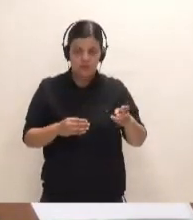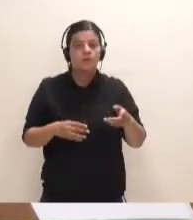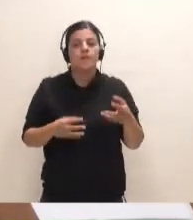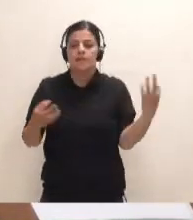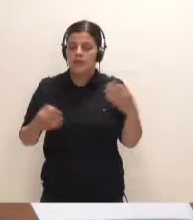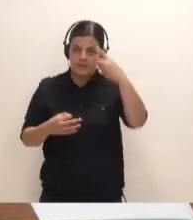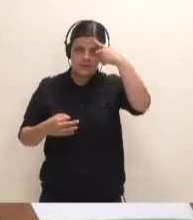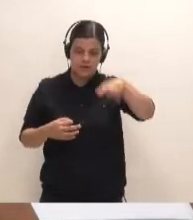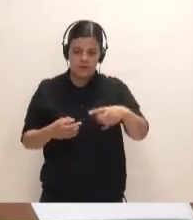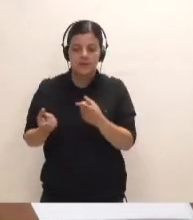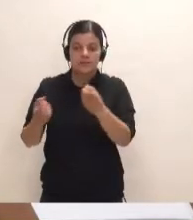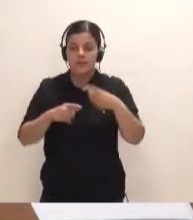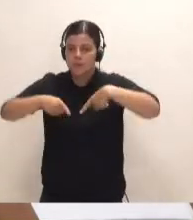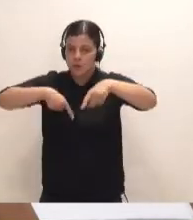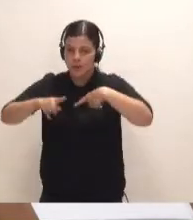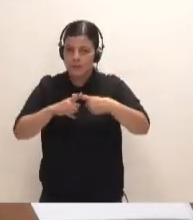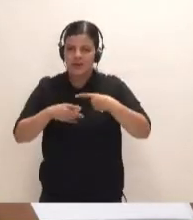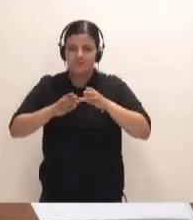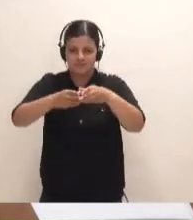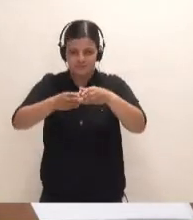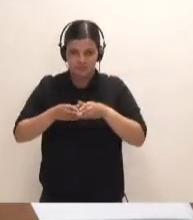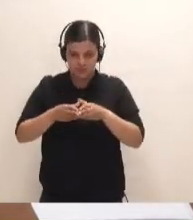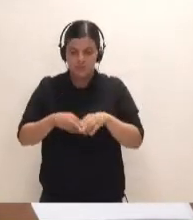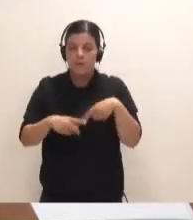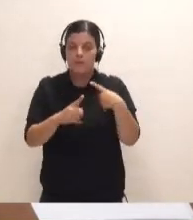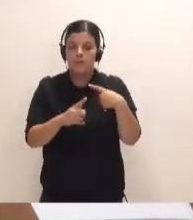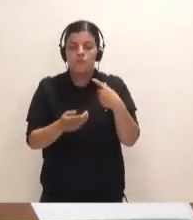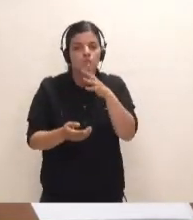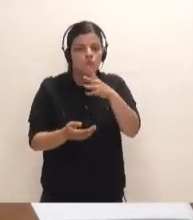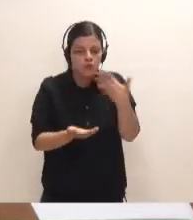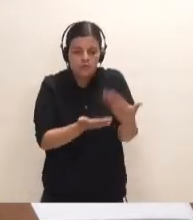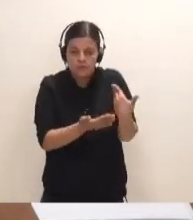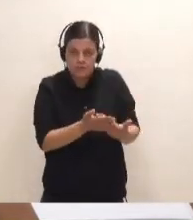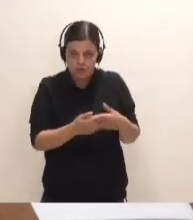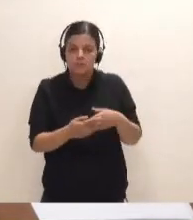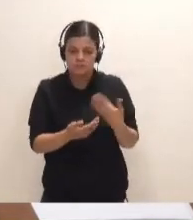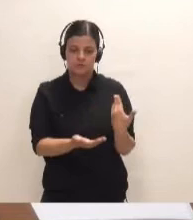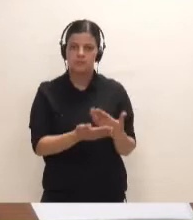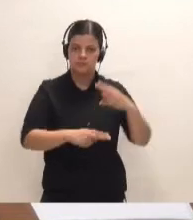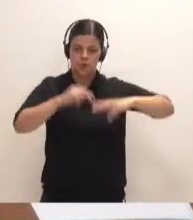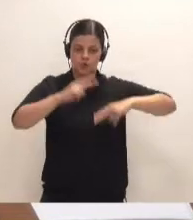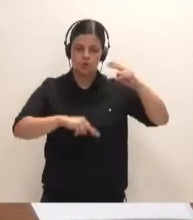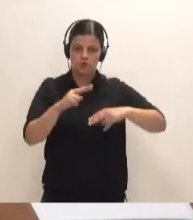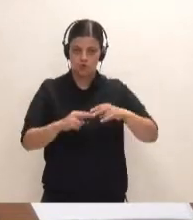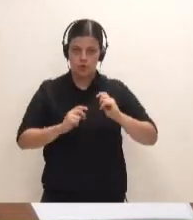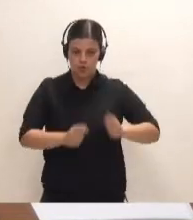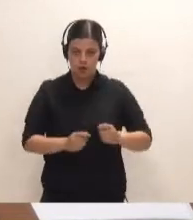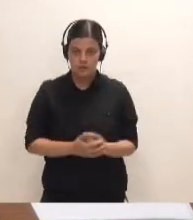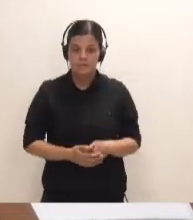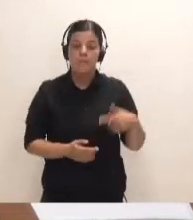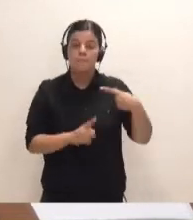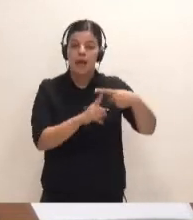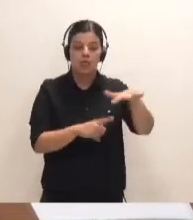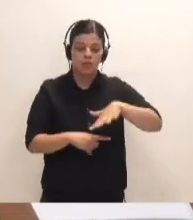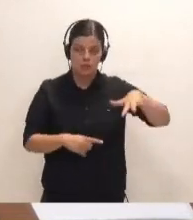tenga en cuenta las necesidades de movilidad y tráfico marítimo, la exposición adecuada de motivos que justifiquen la construcción del puerto, así como su ubicación,